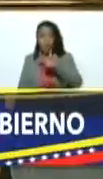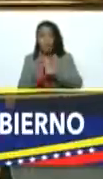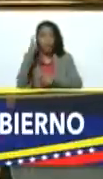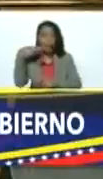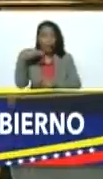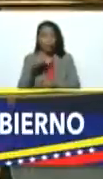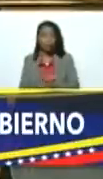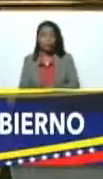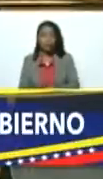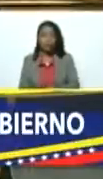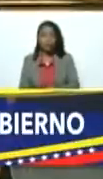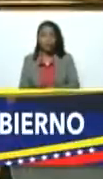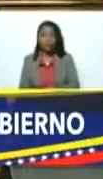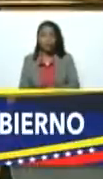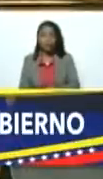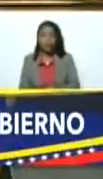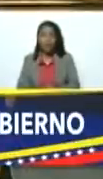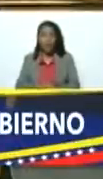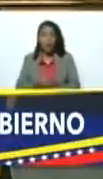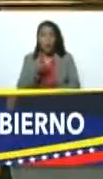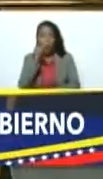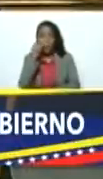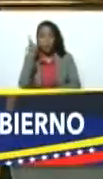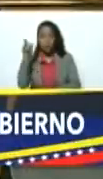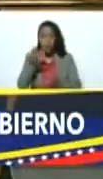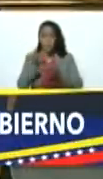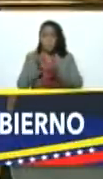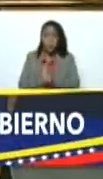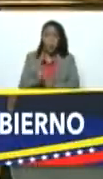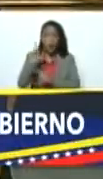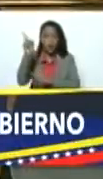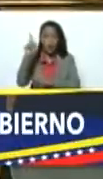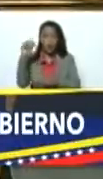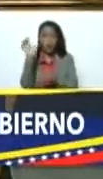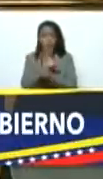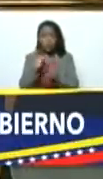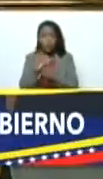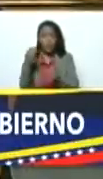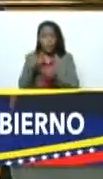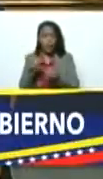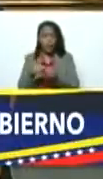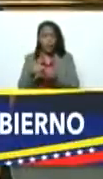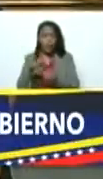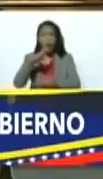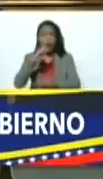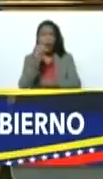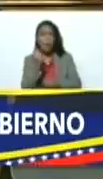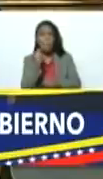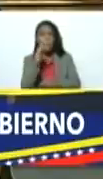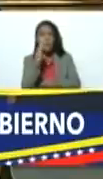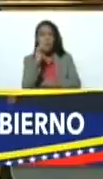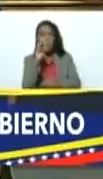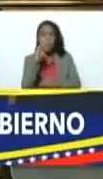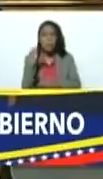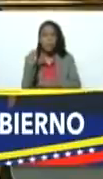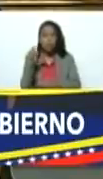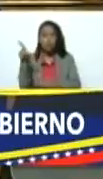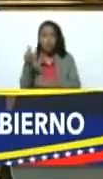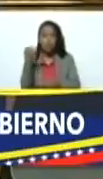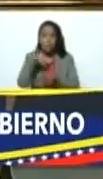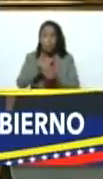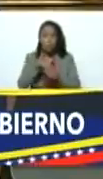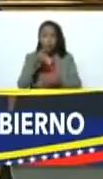Rafael Ramírez, en Maracaibo, ¿no? ¿Tú eres nacido en Maracaibo? En Cabima. Pero te criaste en Maracaibo.